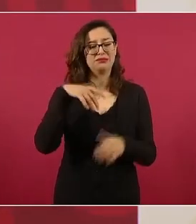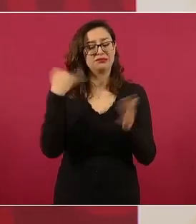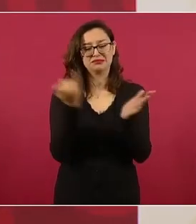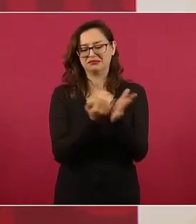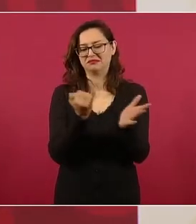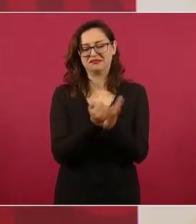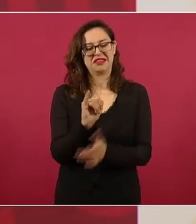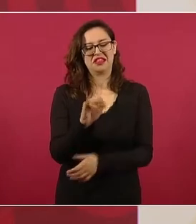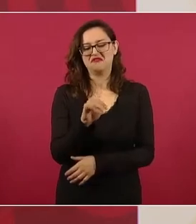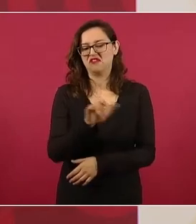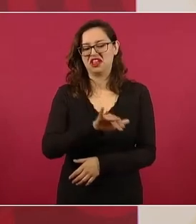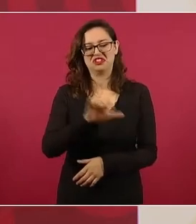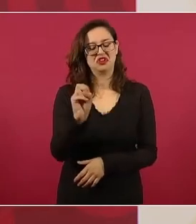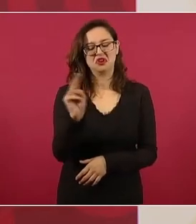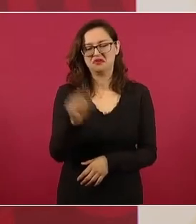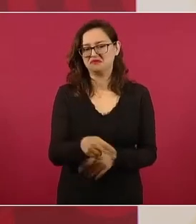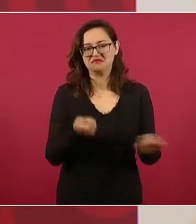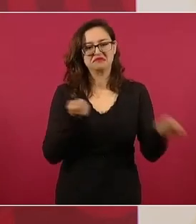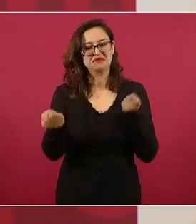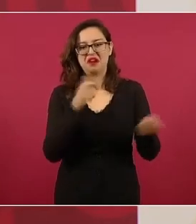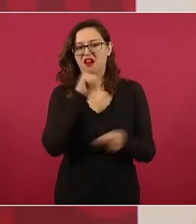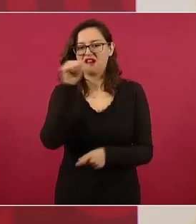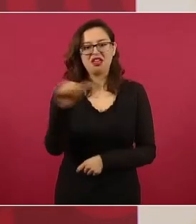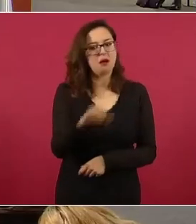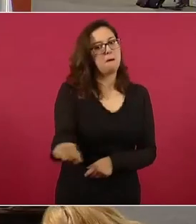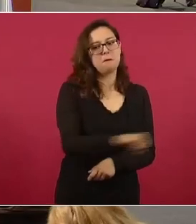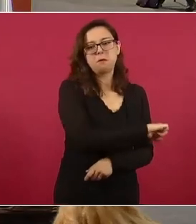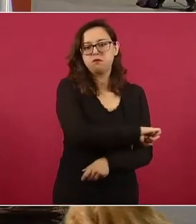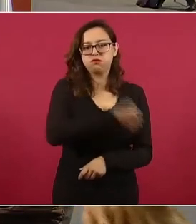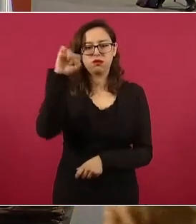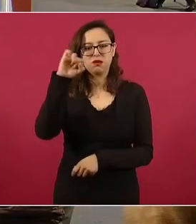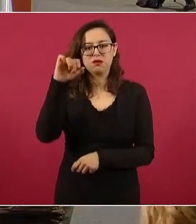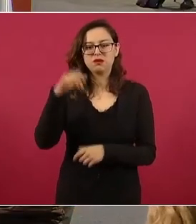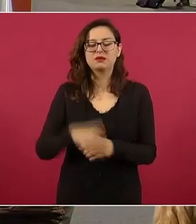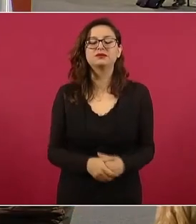y lo otro los alimentos pero también tiene que ver con la gasolina